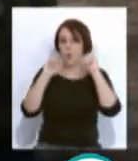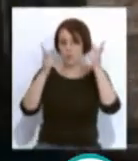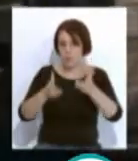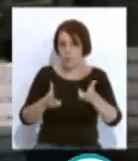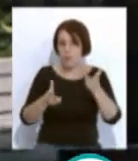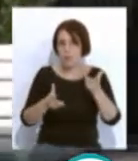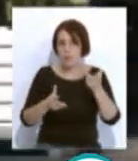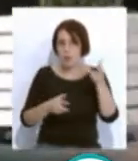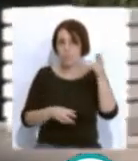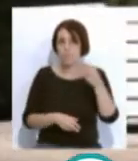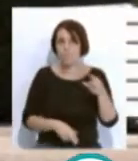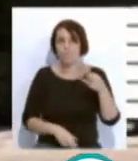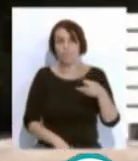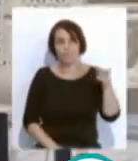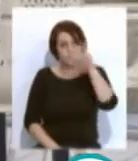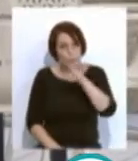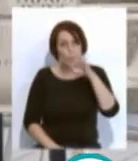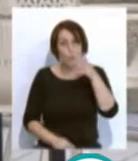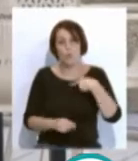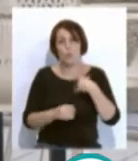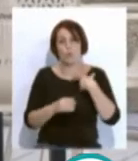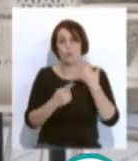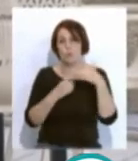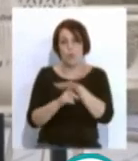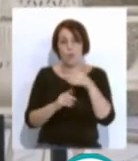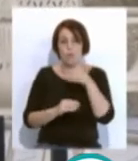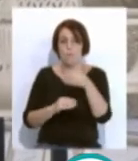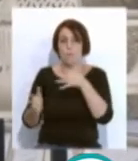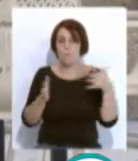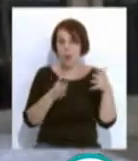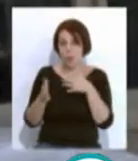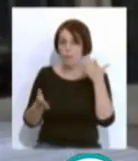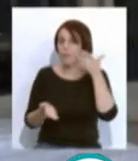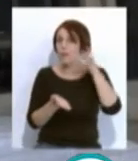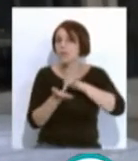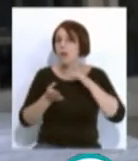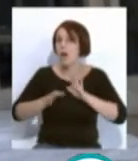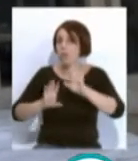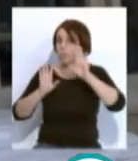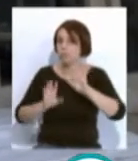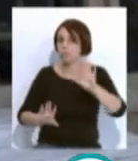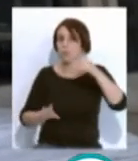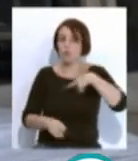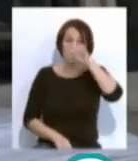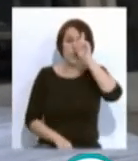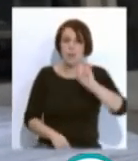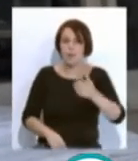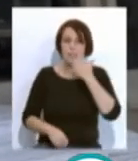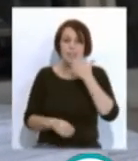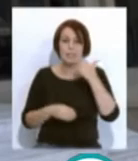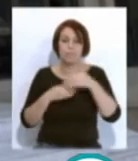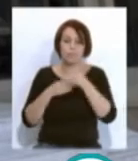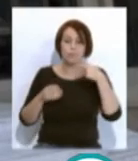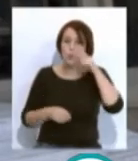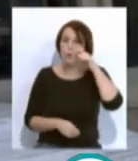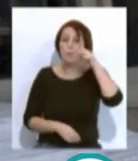intensifica al plantearse la situación para el mes de marzo, fecha en la que todavía desconocen si van a poder realizar su apertura al